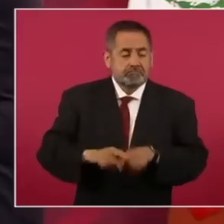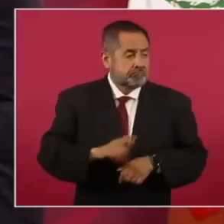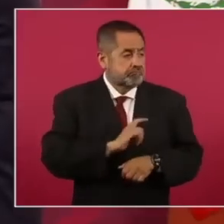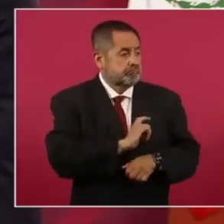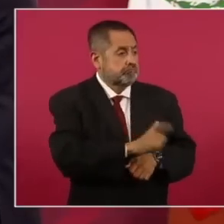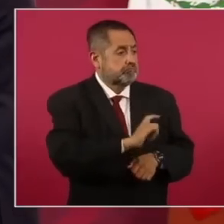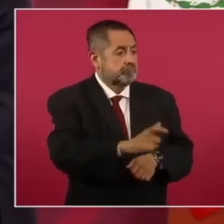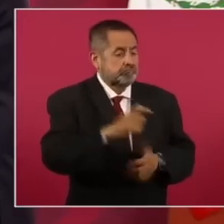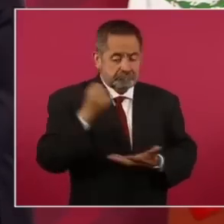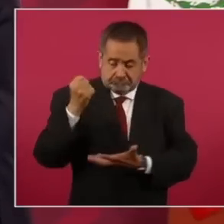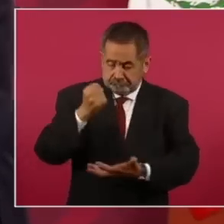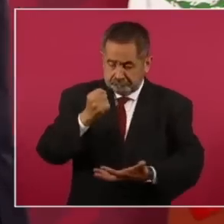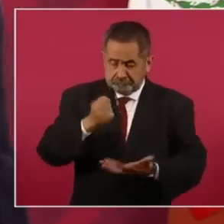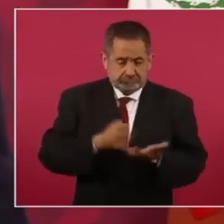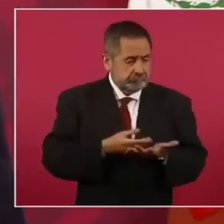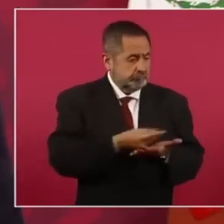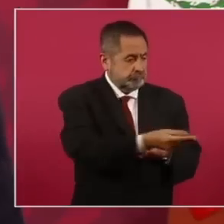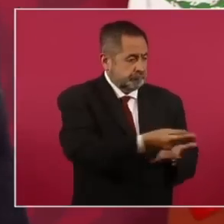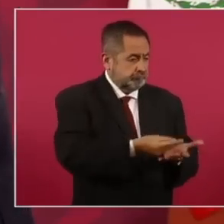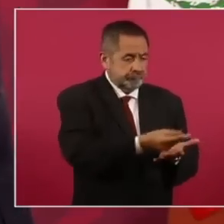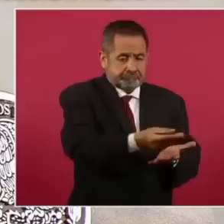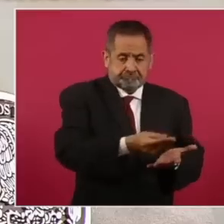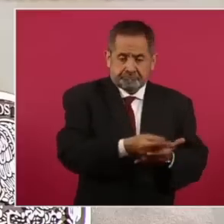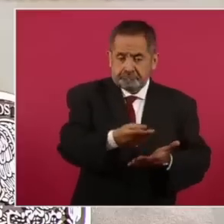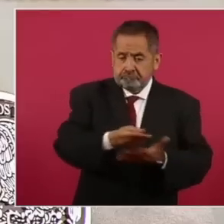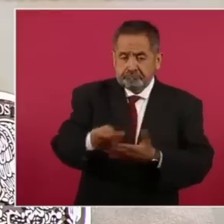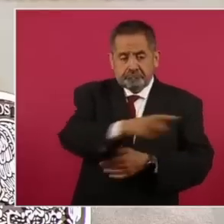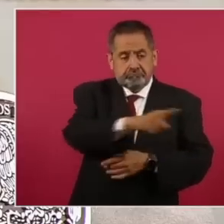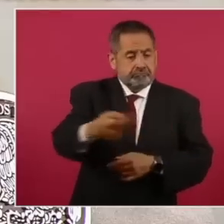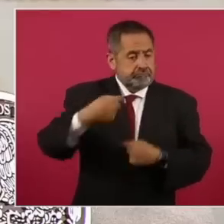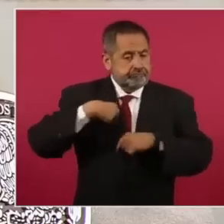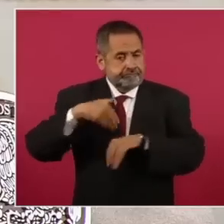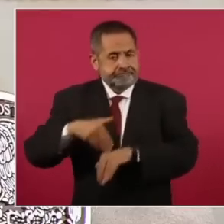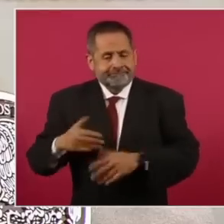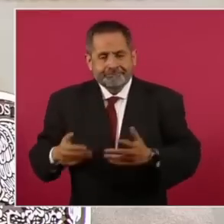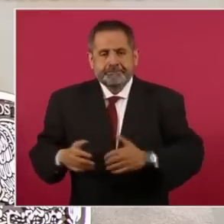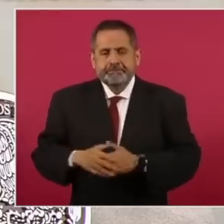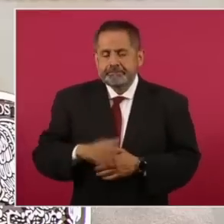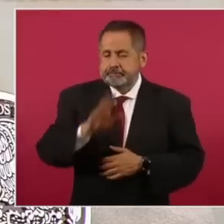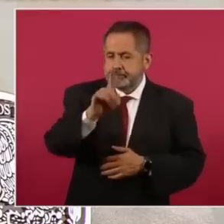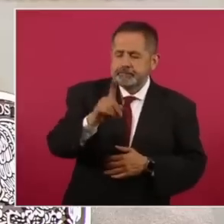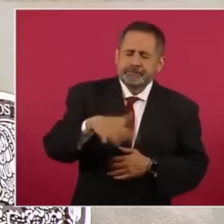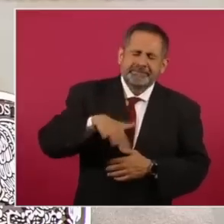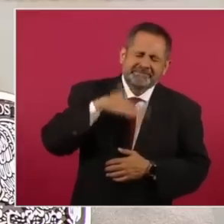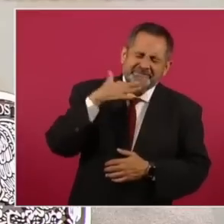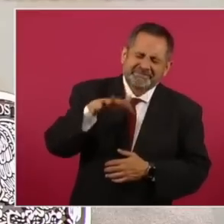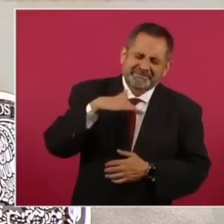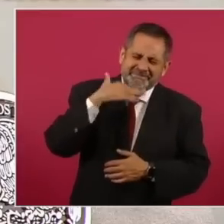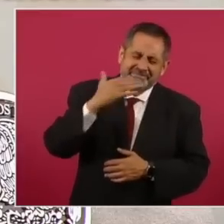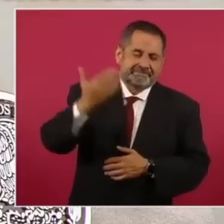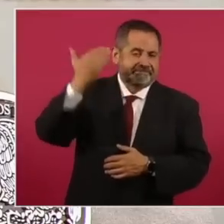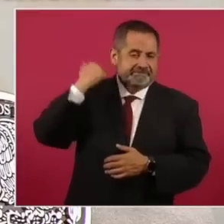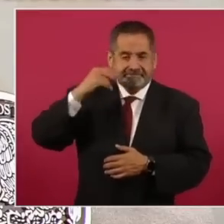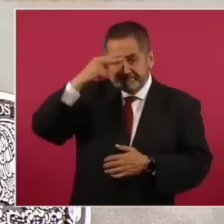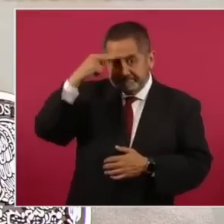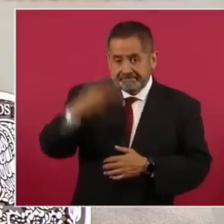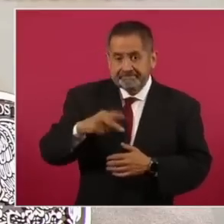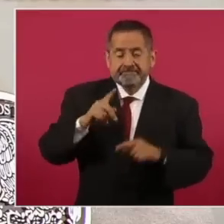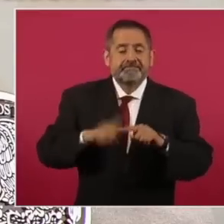repartían. Miren, una de las raíces del Estado corrupto en México